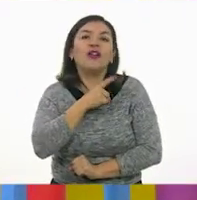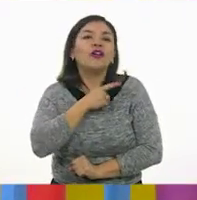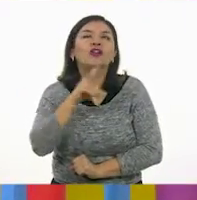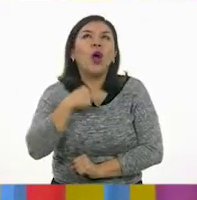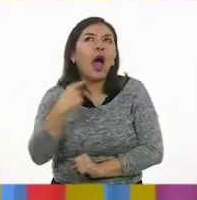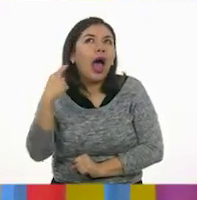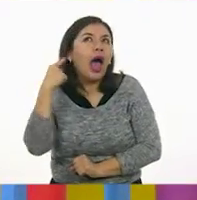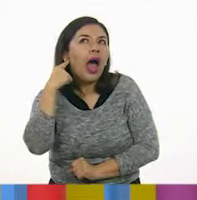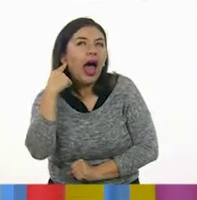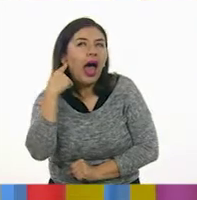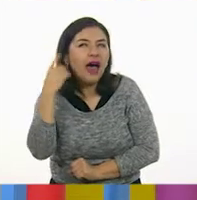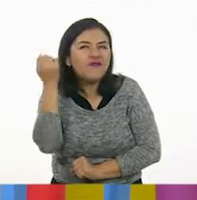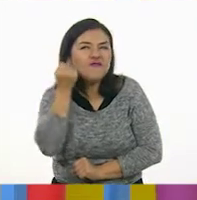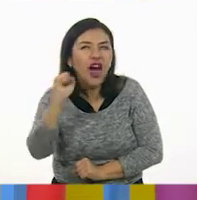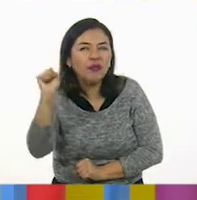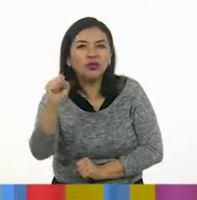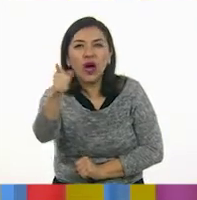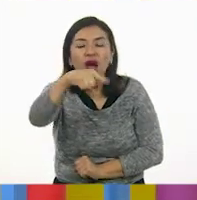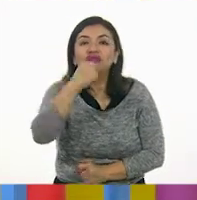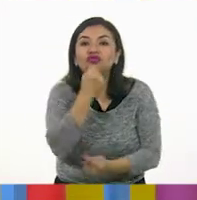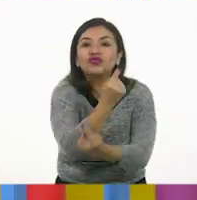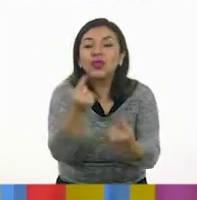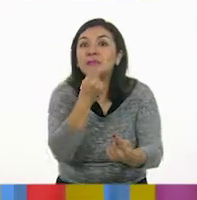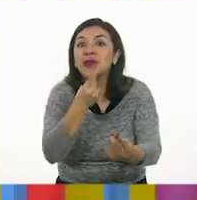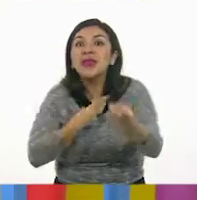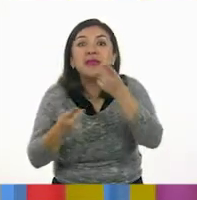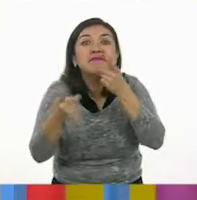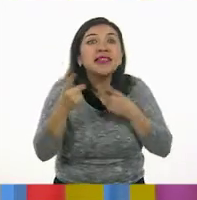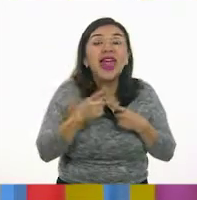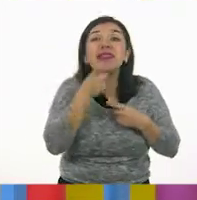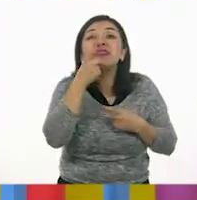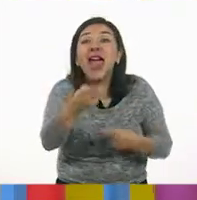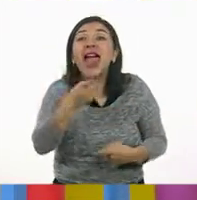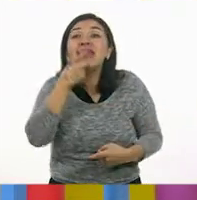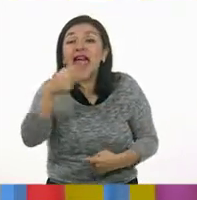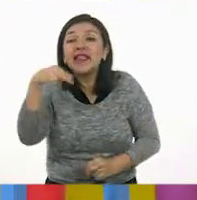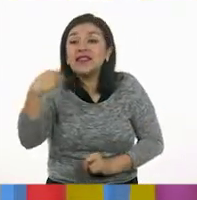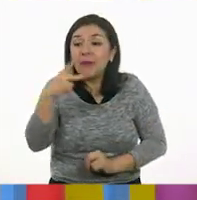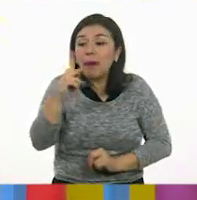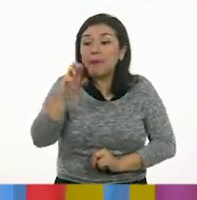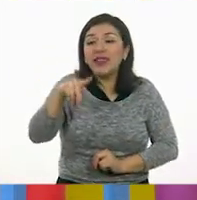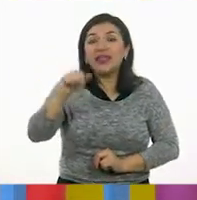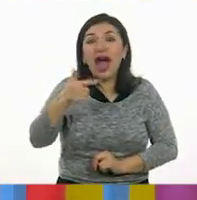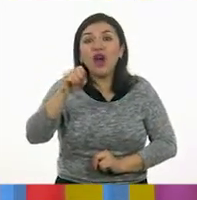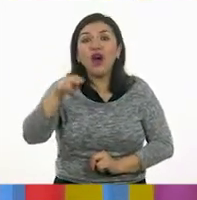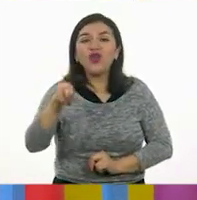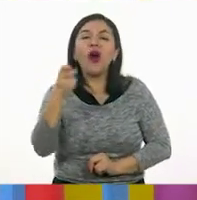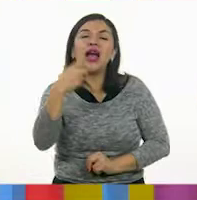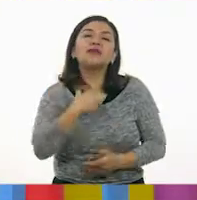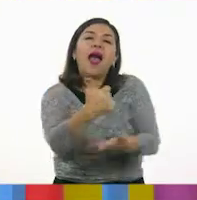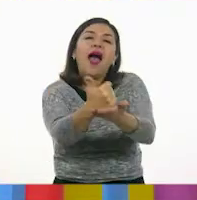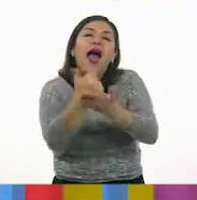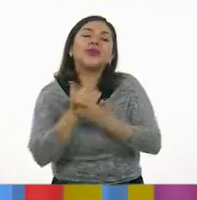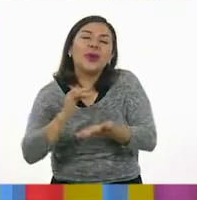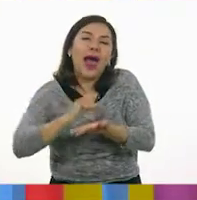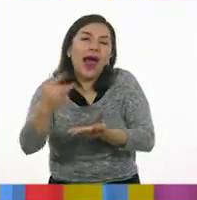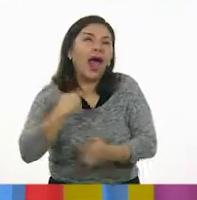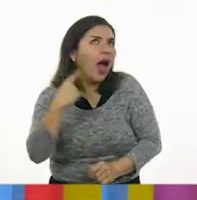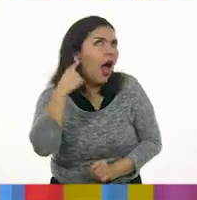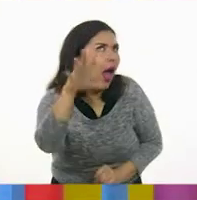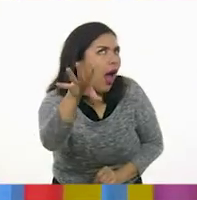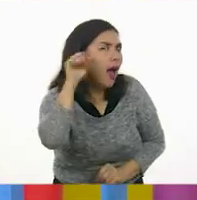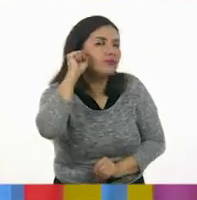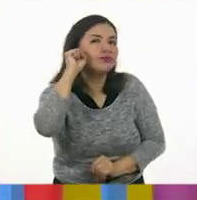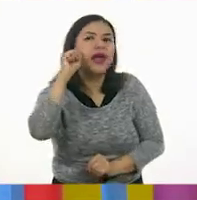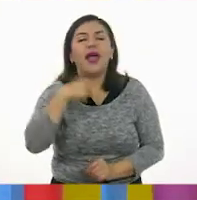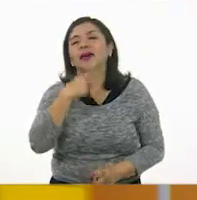oído y las niñas y los niños allá en casa me decían fuertemente, di pentágono, di pentágono. Y entonces, eso fue lo único que yo hice, repetir lo